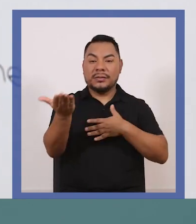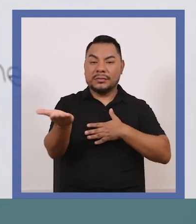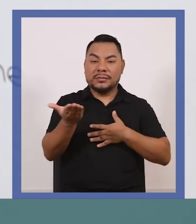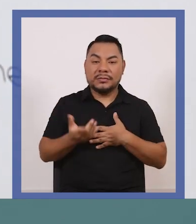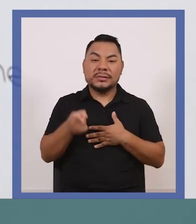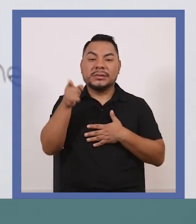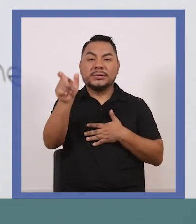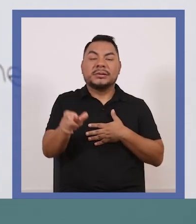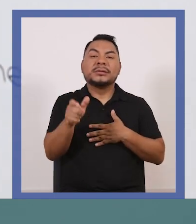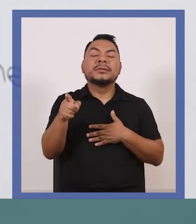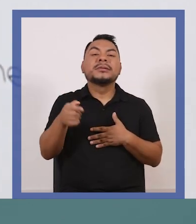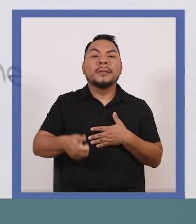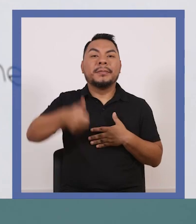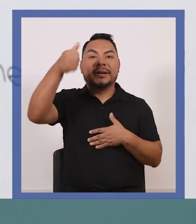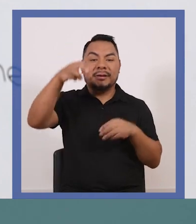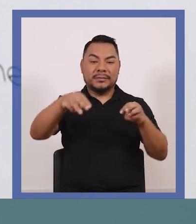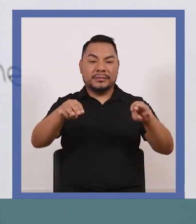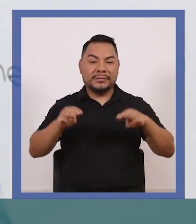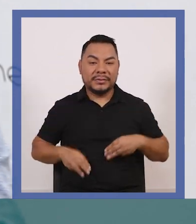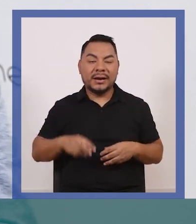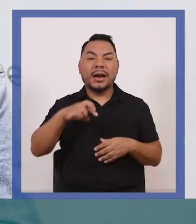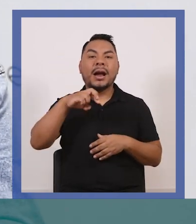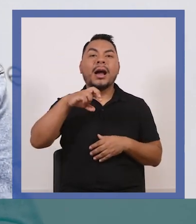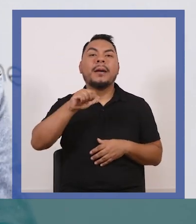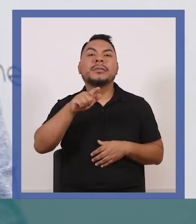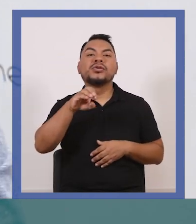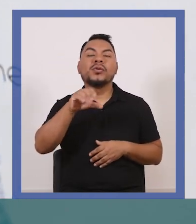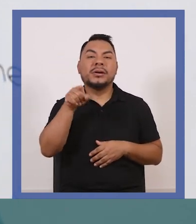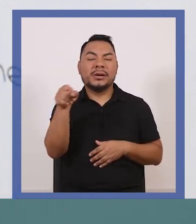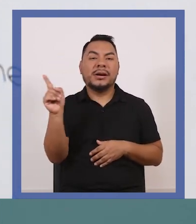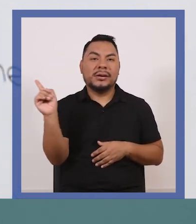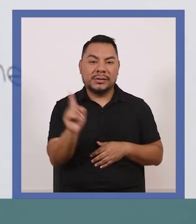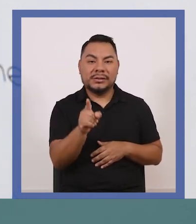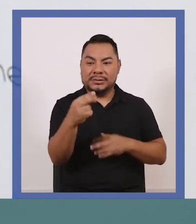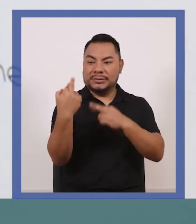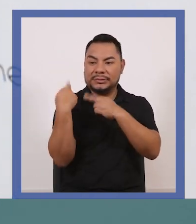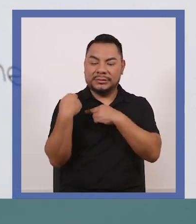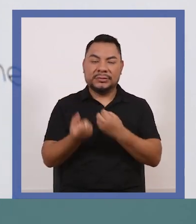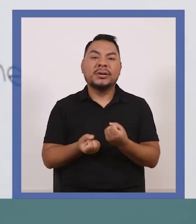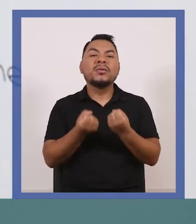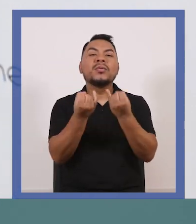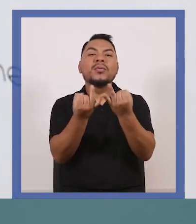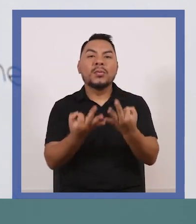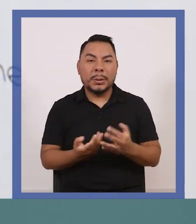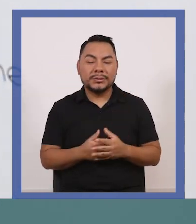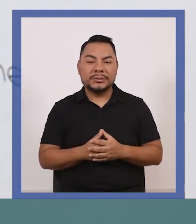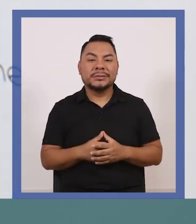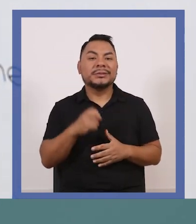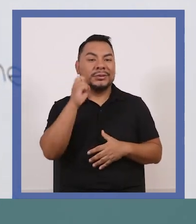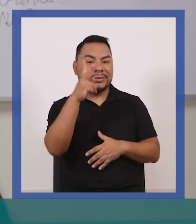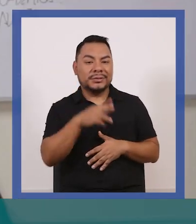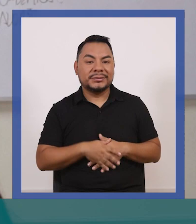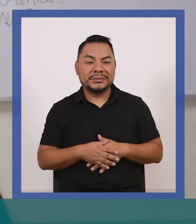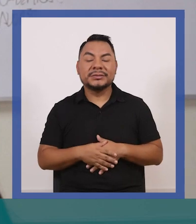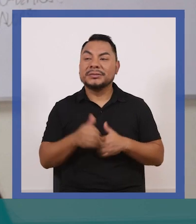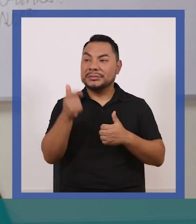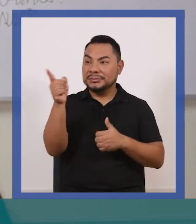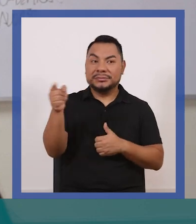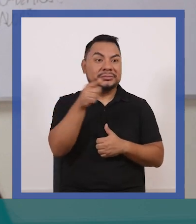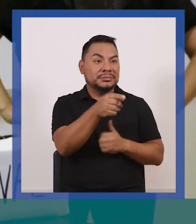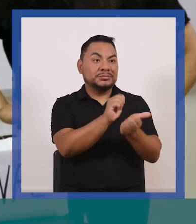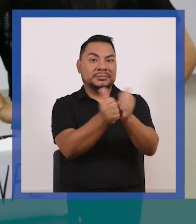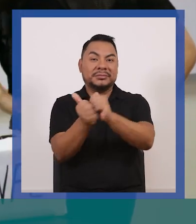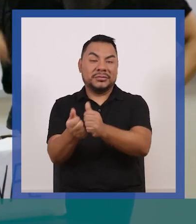vamos a invitar a nuestra presidenta de mesa, Paola, por favor, para que ella se encargue de hacer el conteo. Ok. Muy buenos